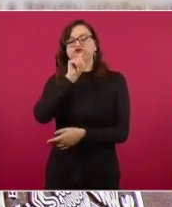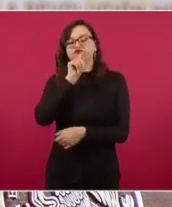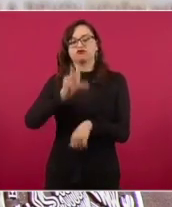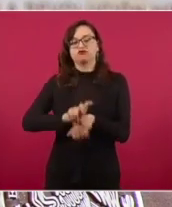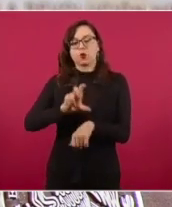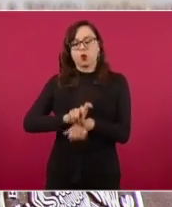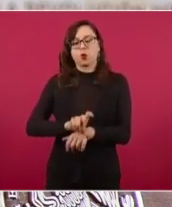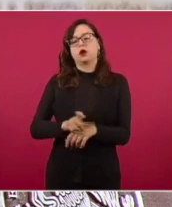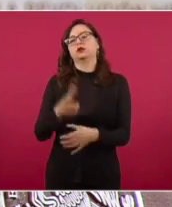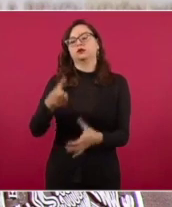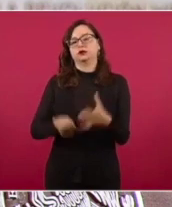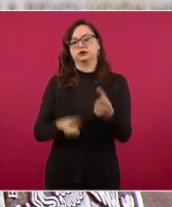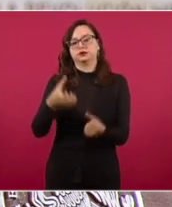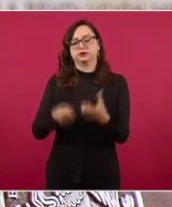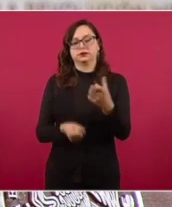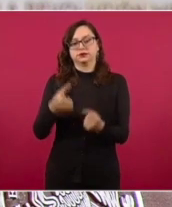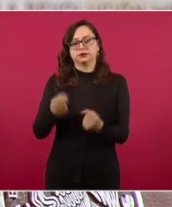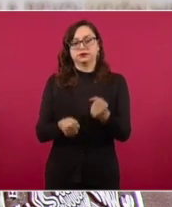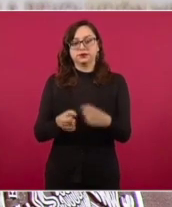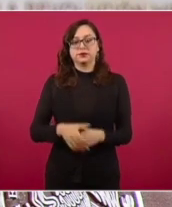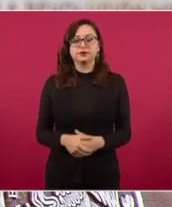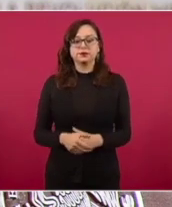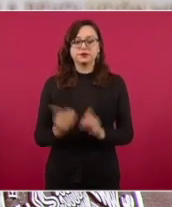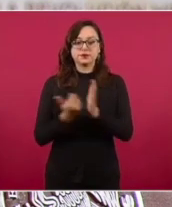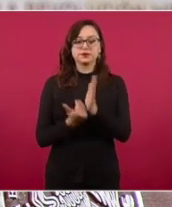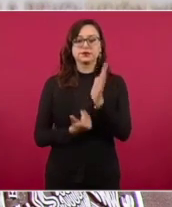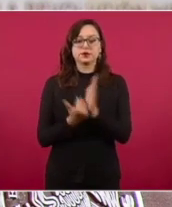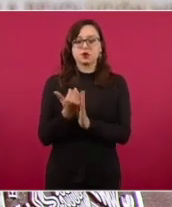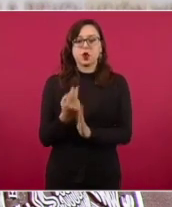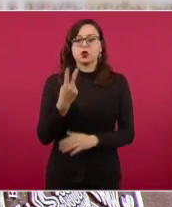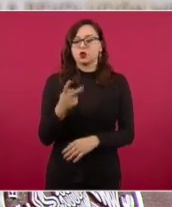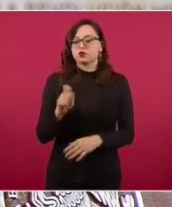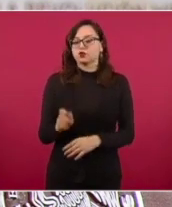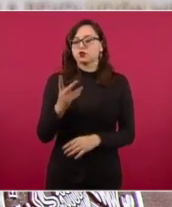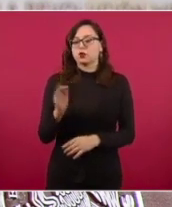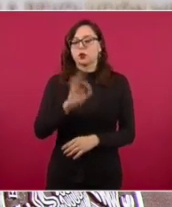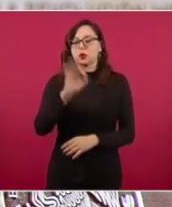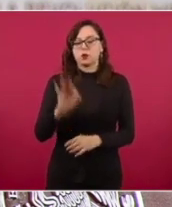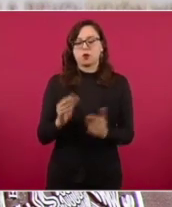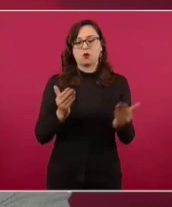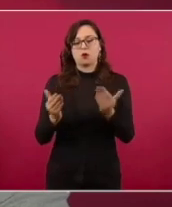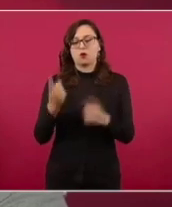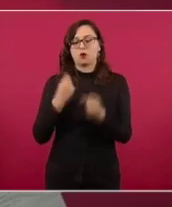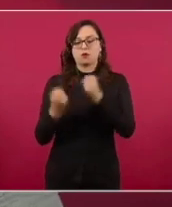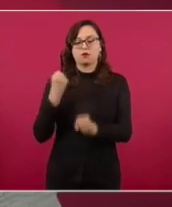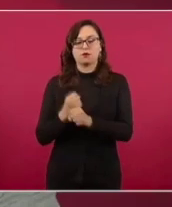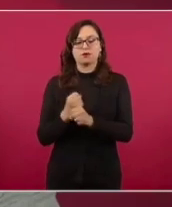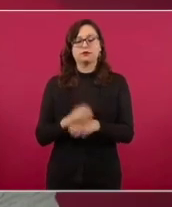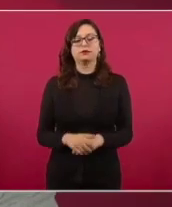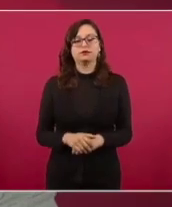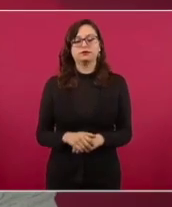leche. Tendremos un incremento en la producción de 2.4 por ciento comparativamente con el año pasado.